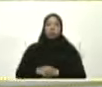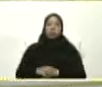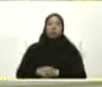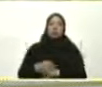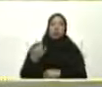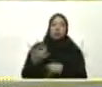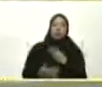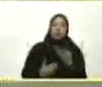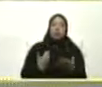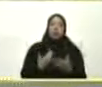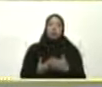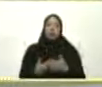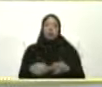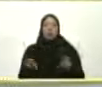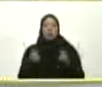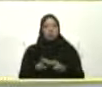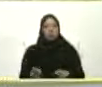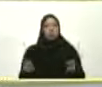rezagado